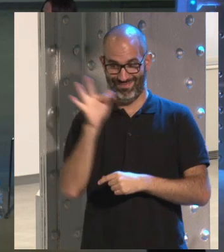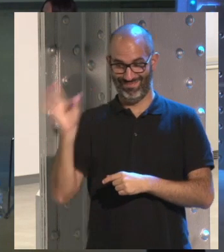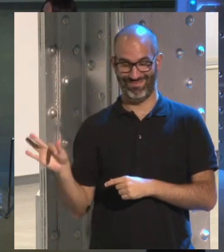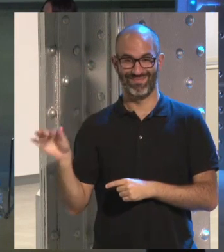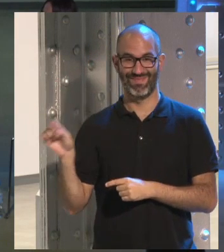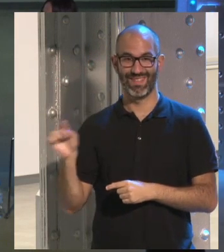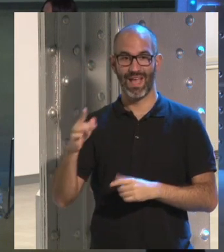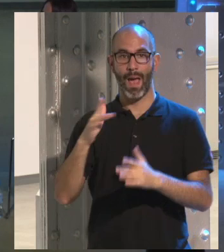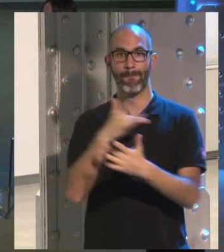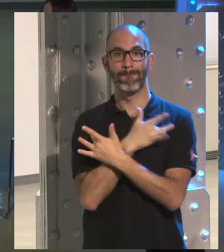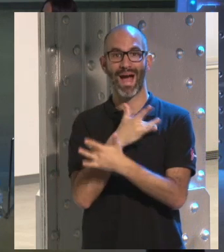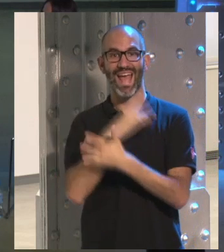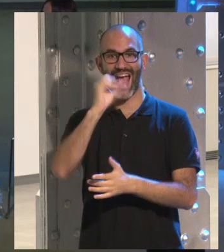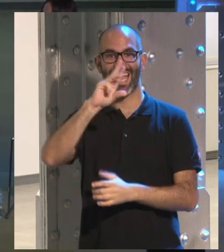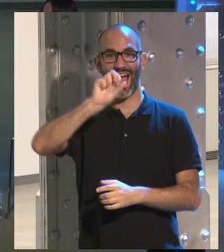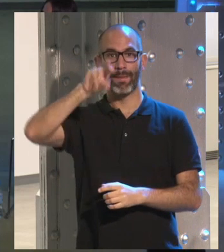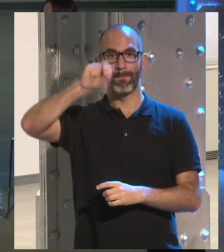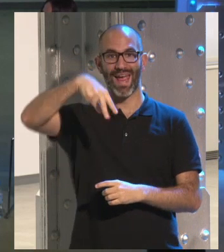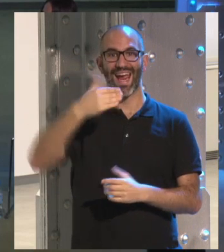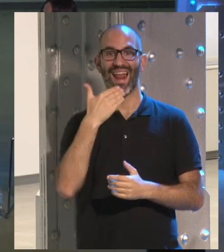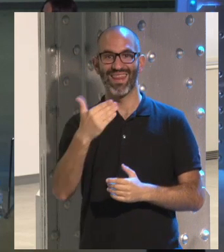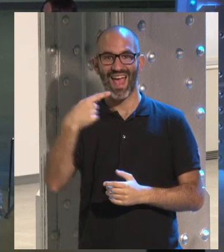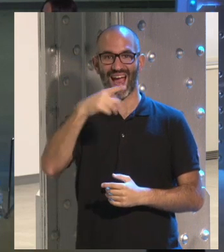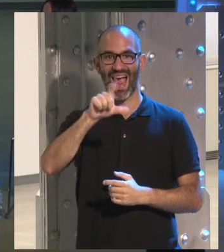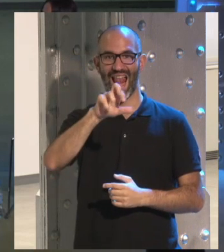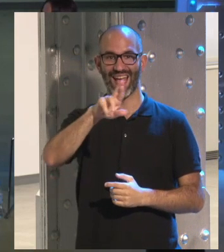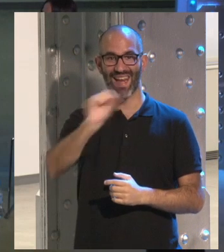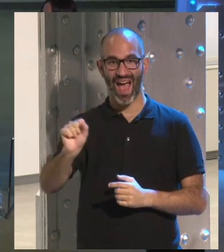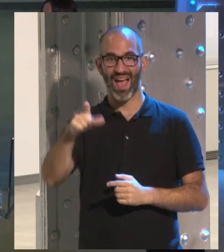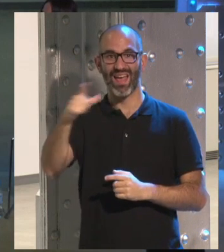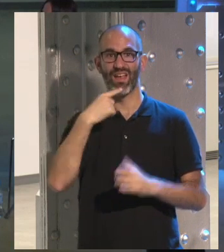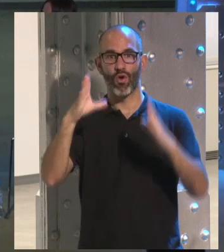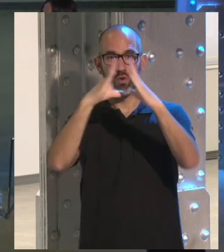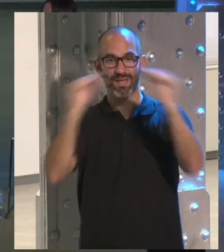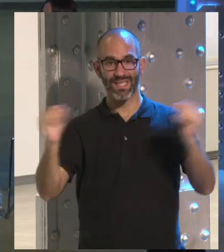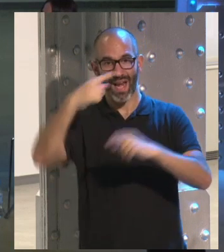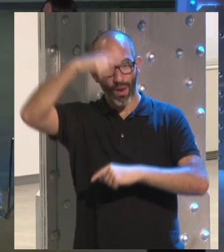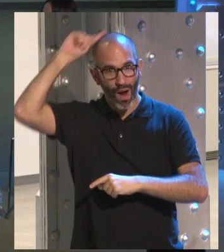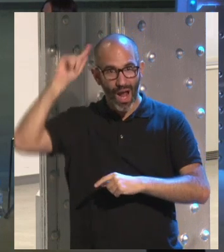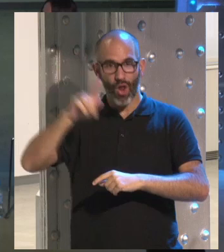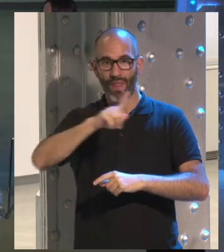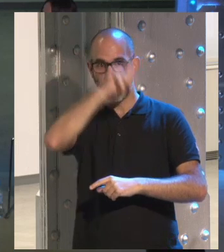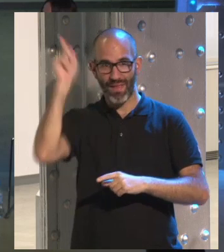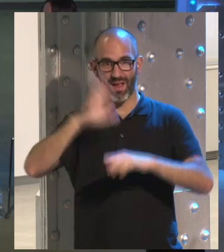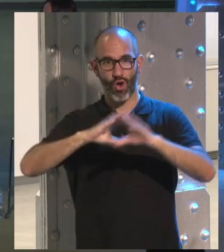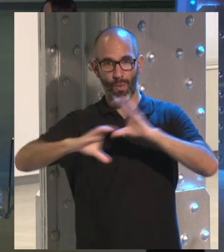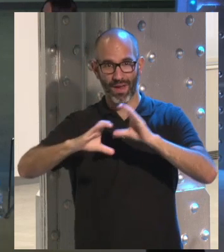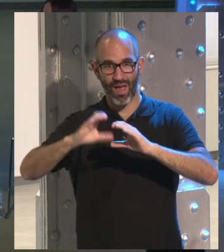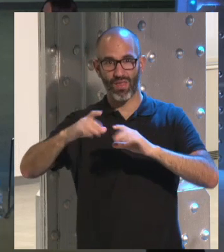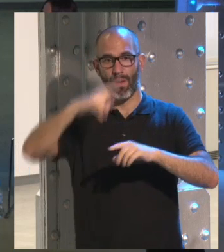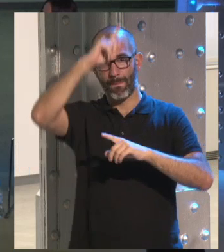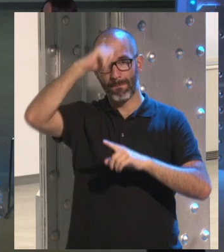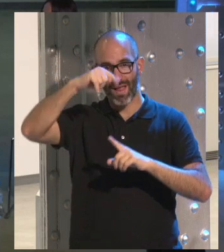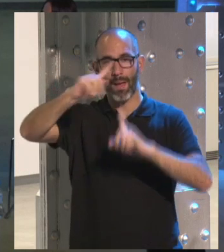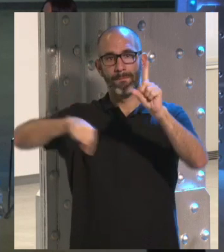tiempos, María del Carmen García Galera es profesora titular de la Facultad de Ciencias de la Comunicación de la Universidad Rey Juan Carlos de Madrid. Imparte docencia